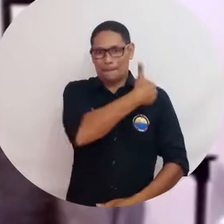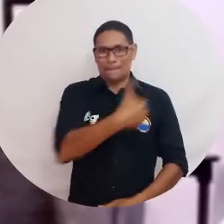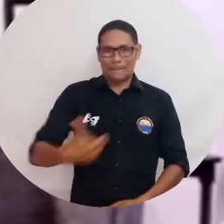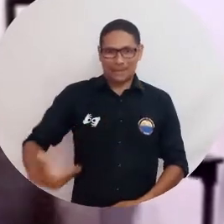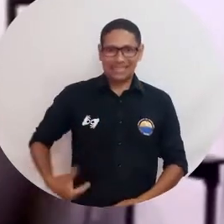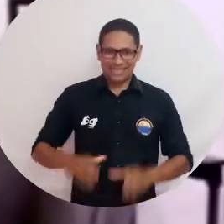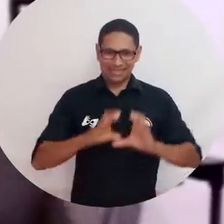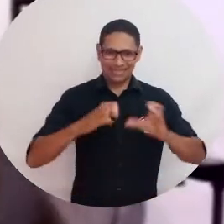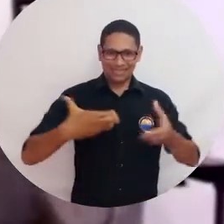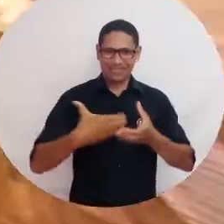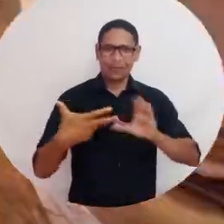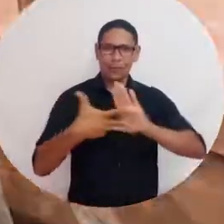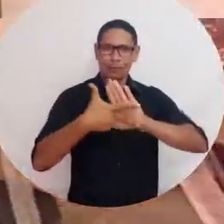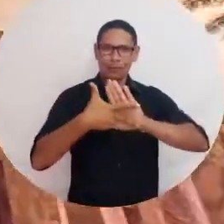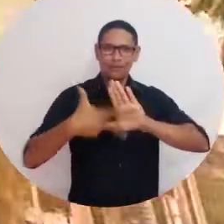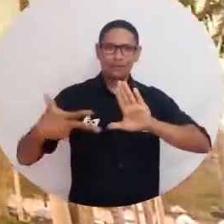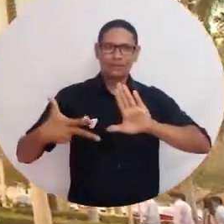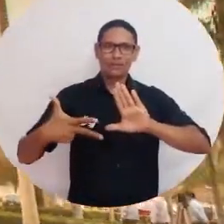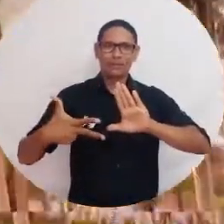de la Corte Constitucional.